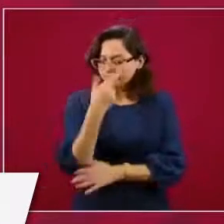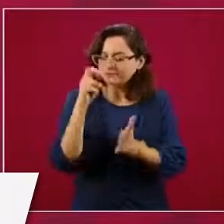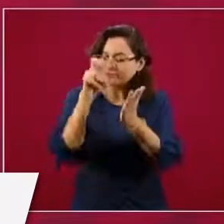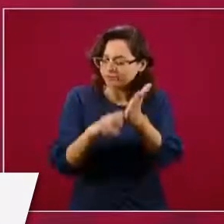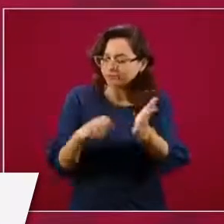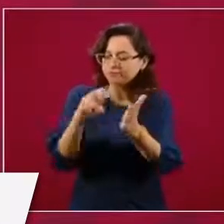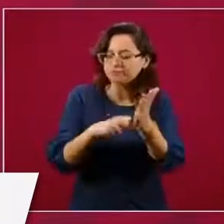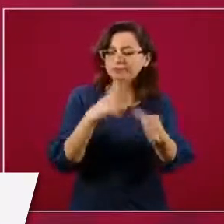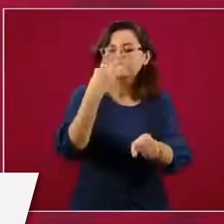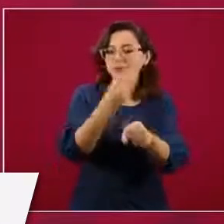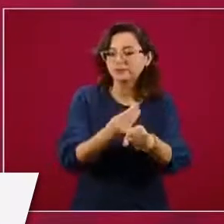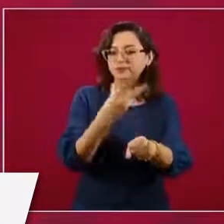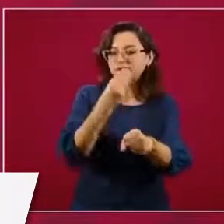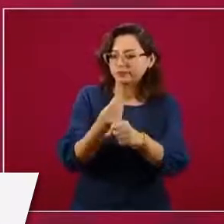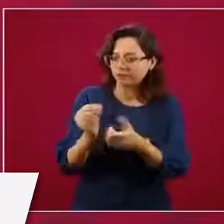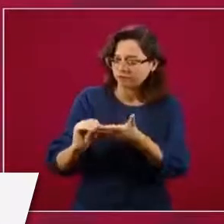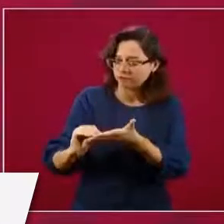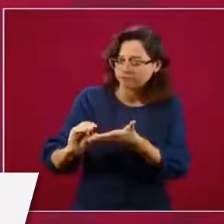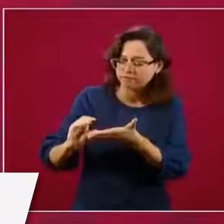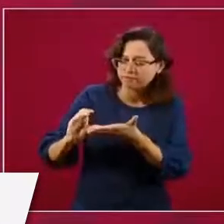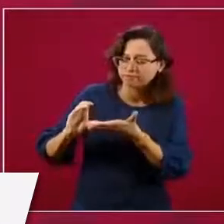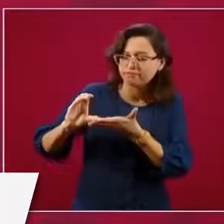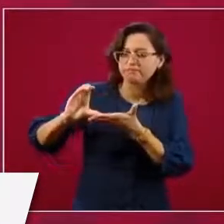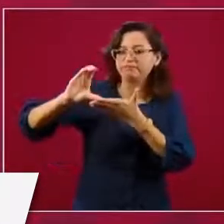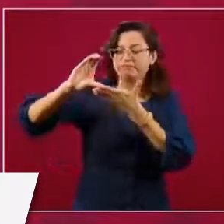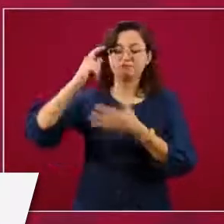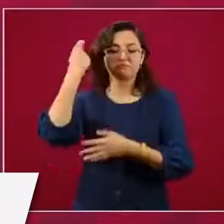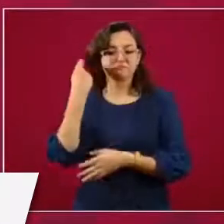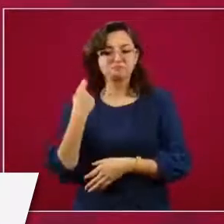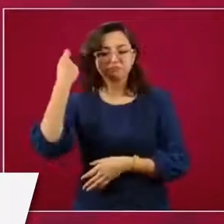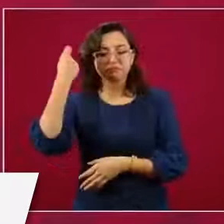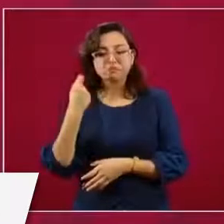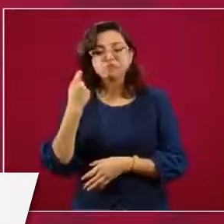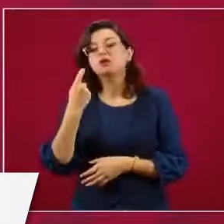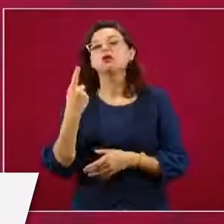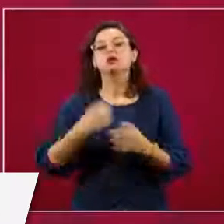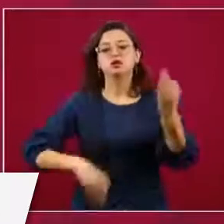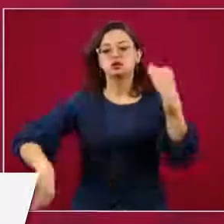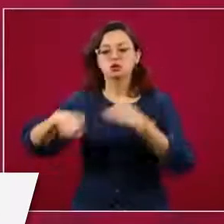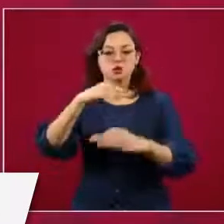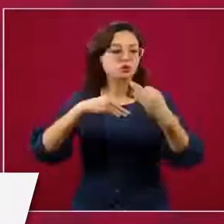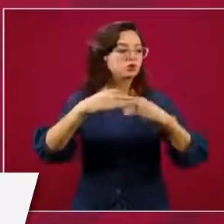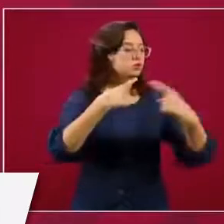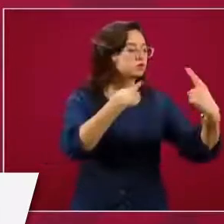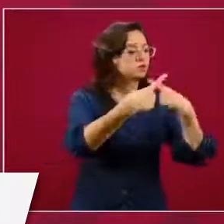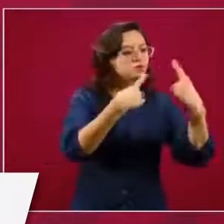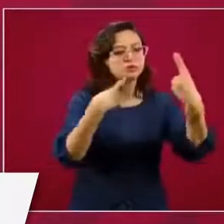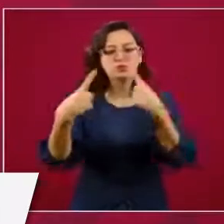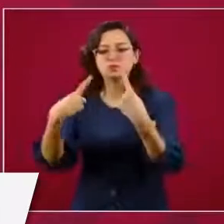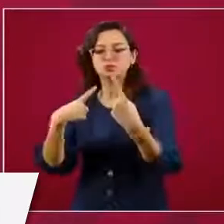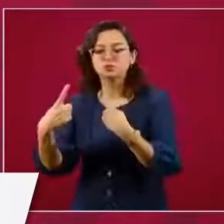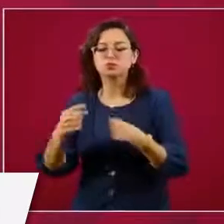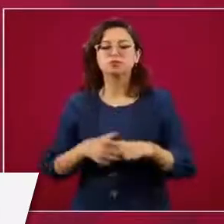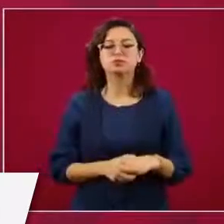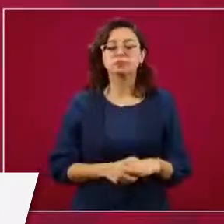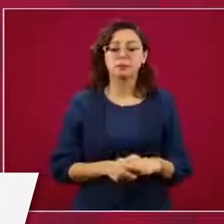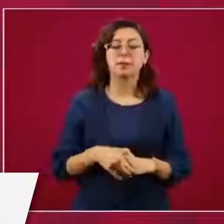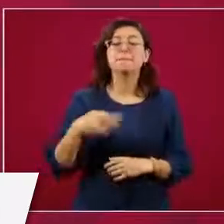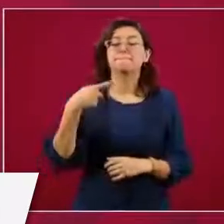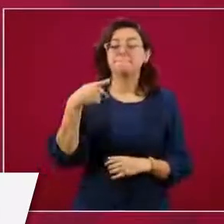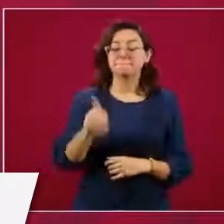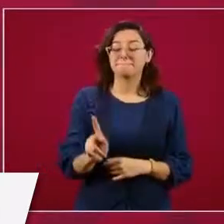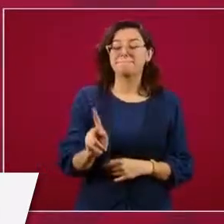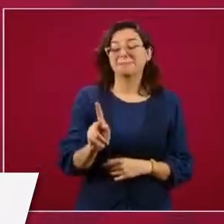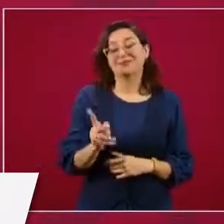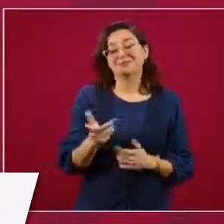con todos los actores, pero sí tenemos